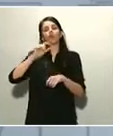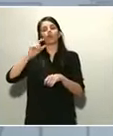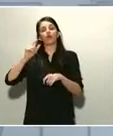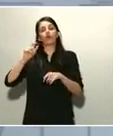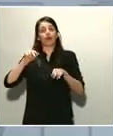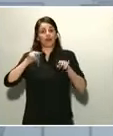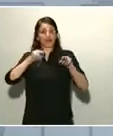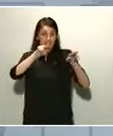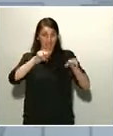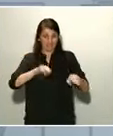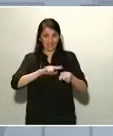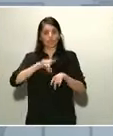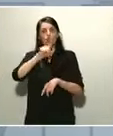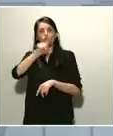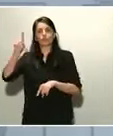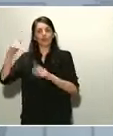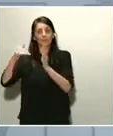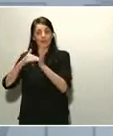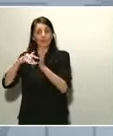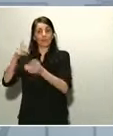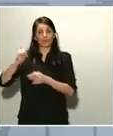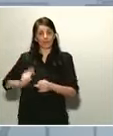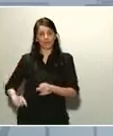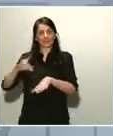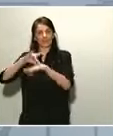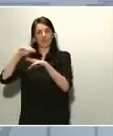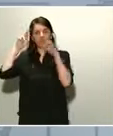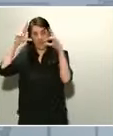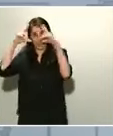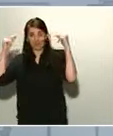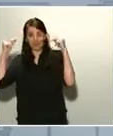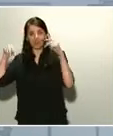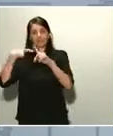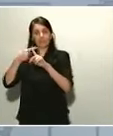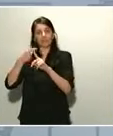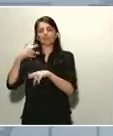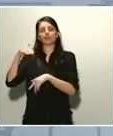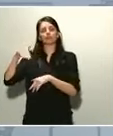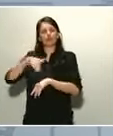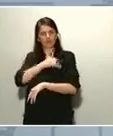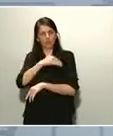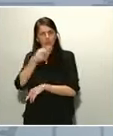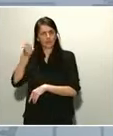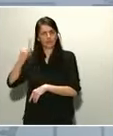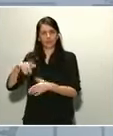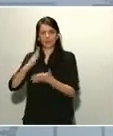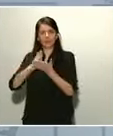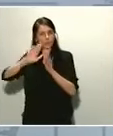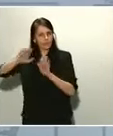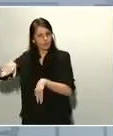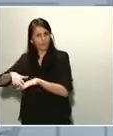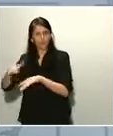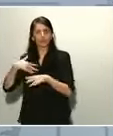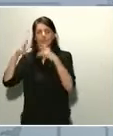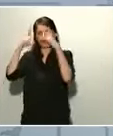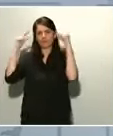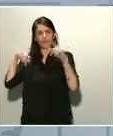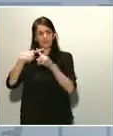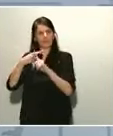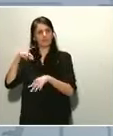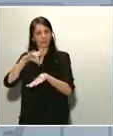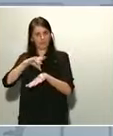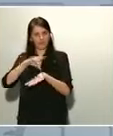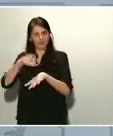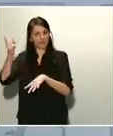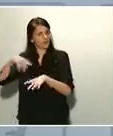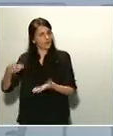14.000 médicos y enfermeros jubilados, así como estudiantes de último curso de medicina y de enfermería. En adquisición